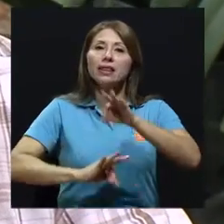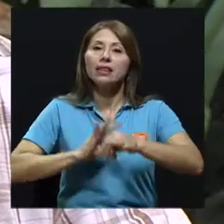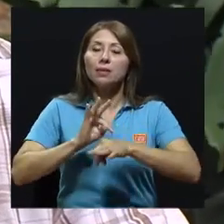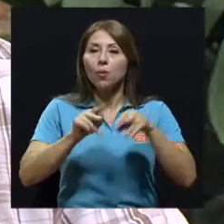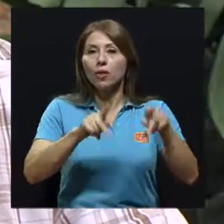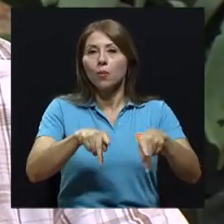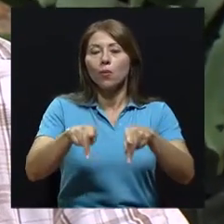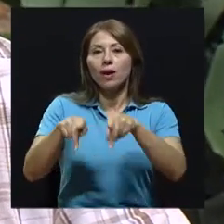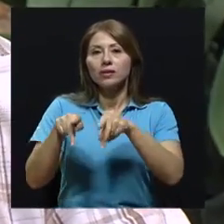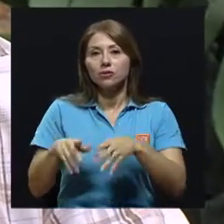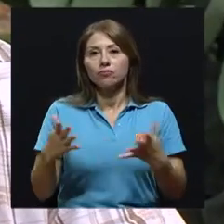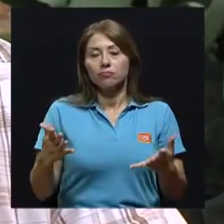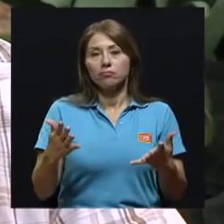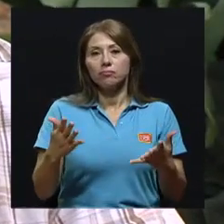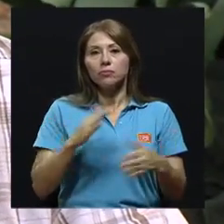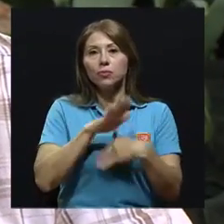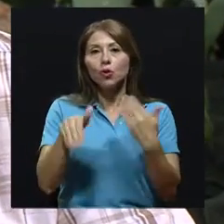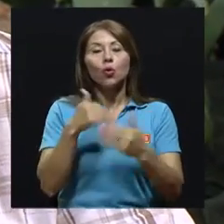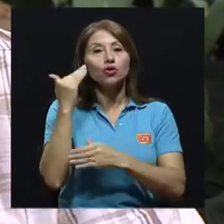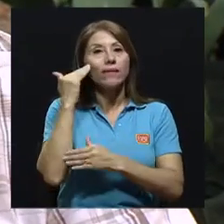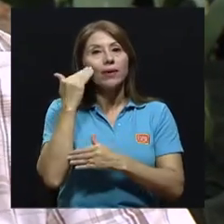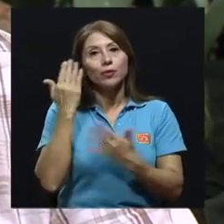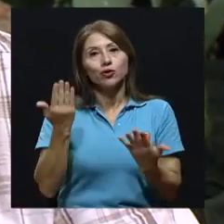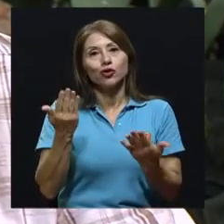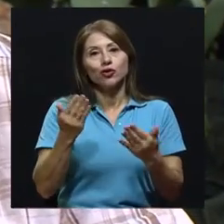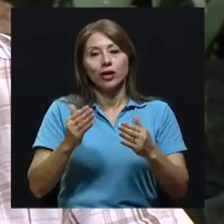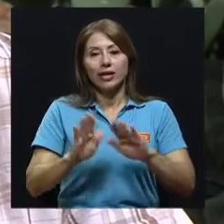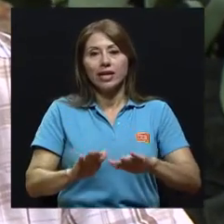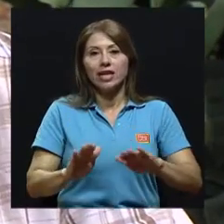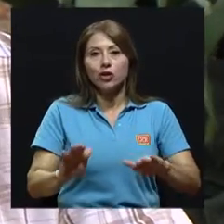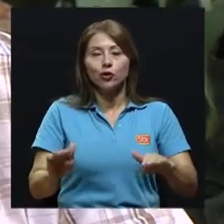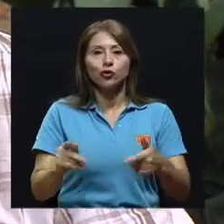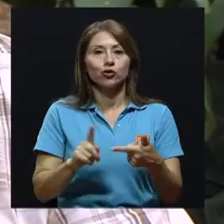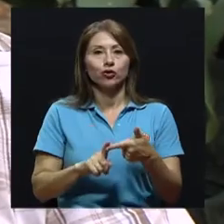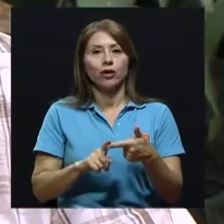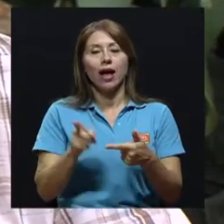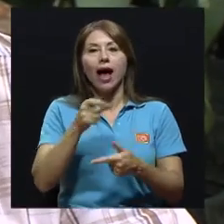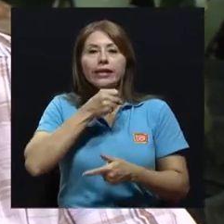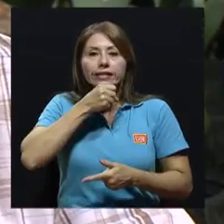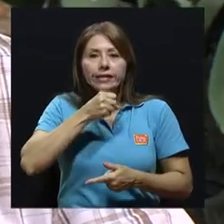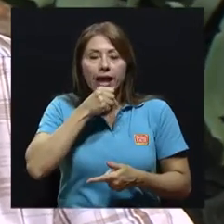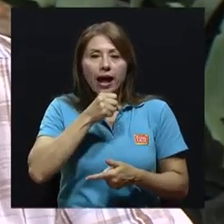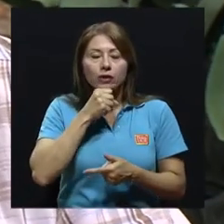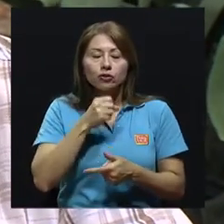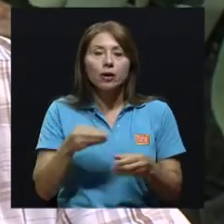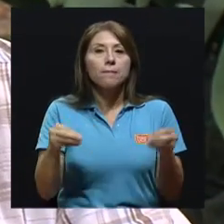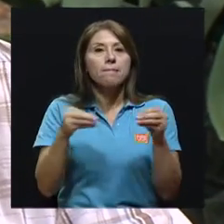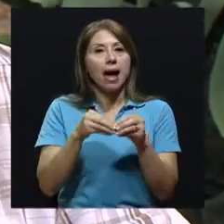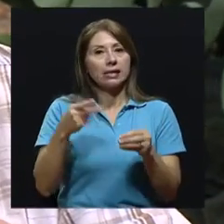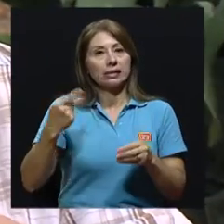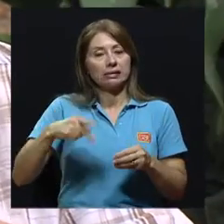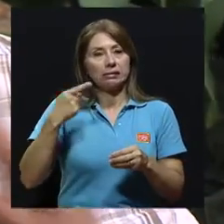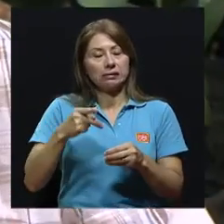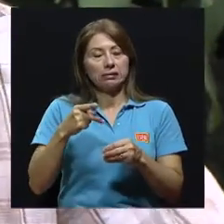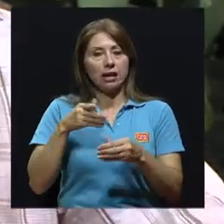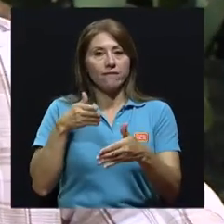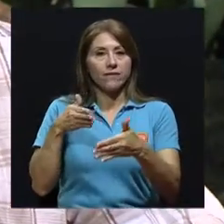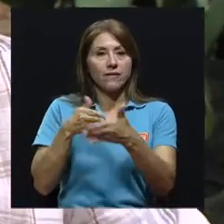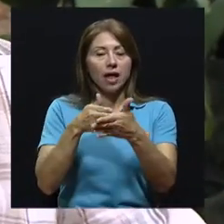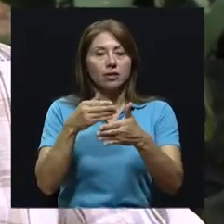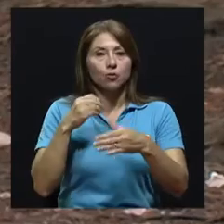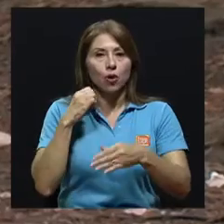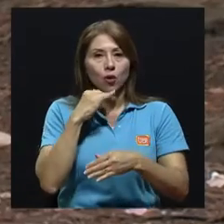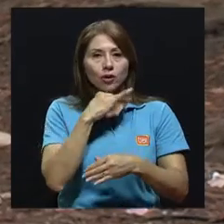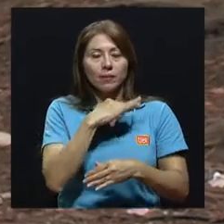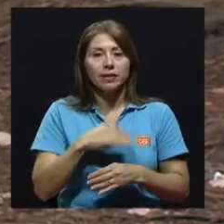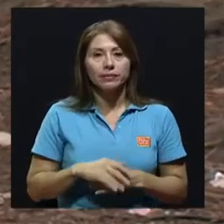tipo de población expuesta, ¿verdad? Todos sabemos de que los niños, los ancianos, son los que se ven mayormente afectados por la contaminación.